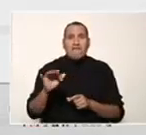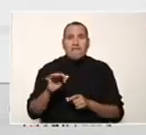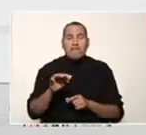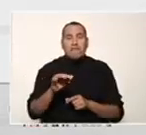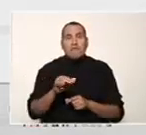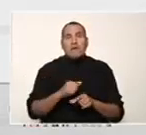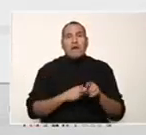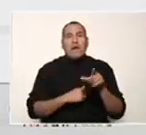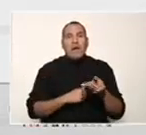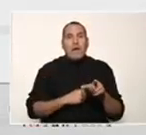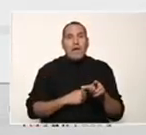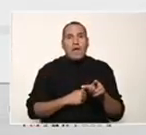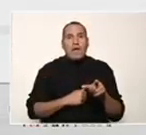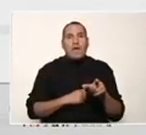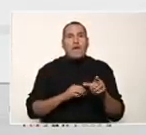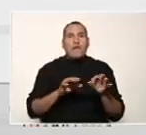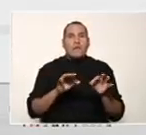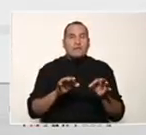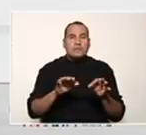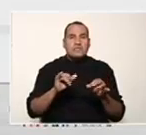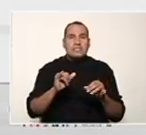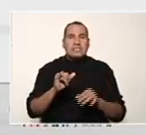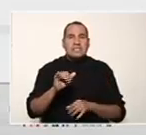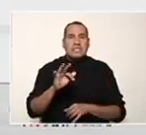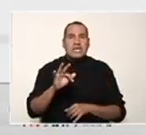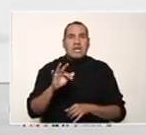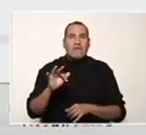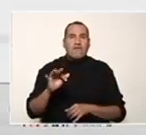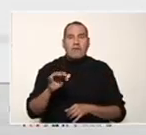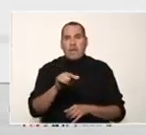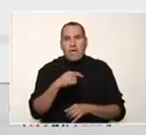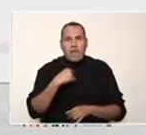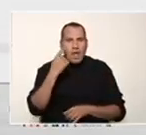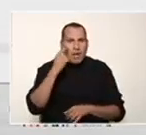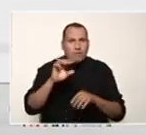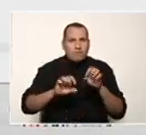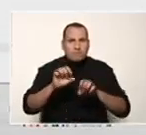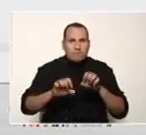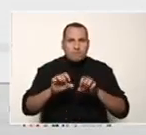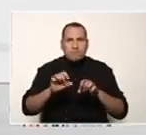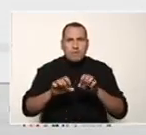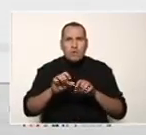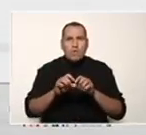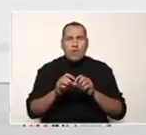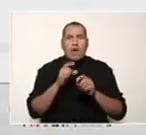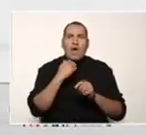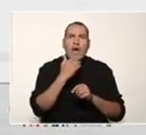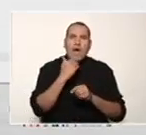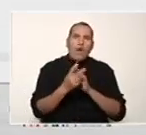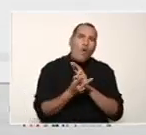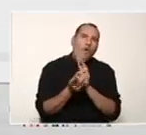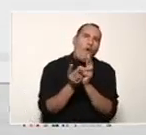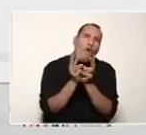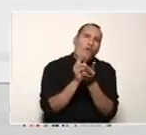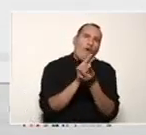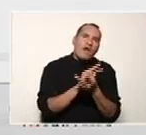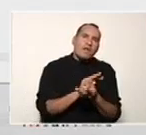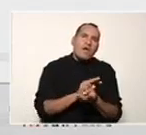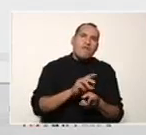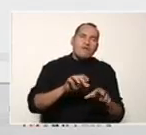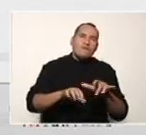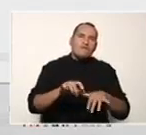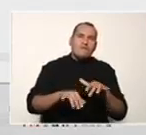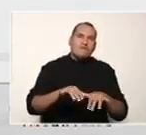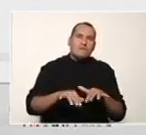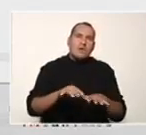tal de que este condicional evalúe a través de la variable que se solicitó por teclado mediante input cuál